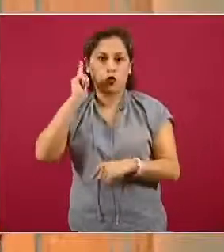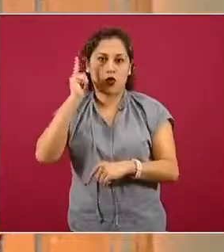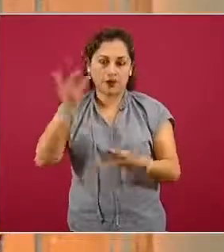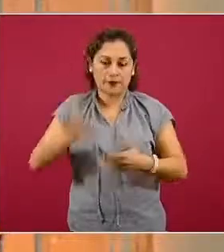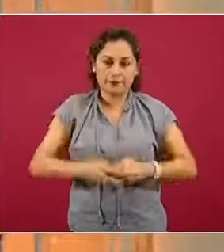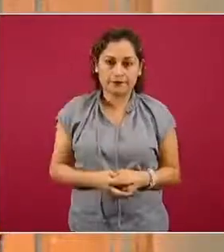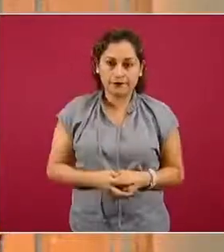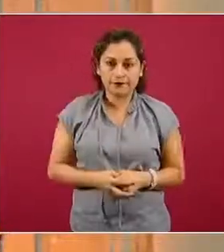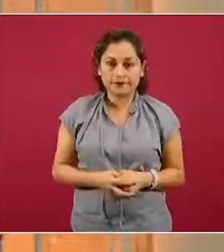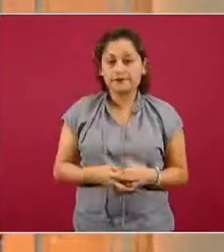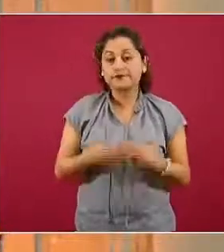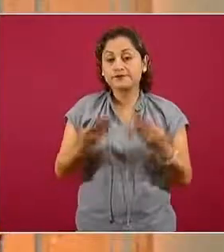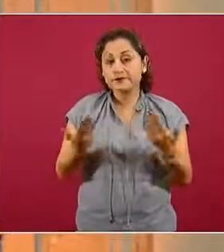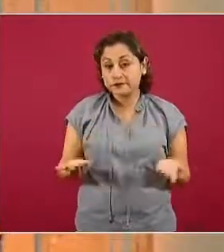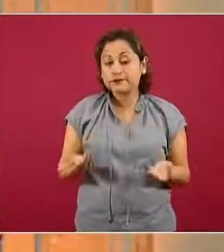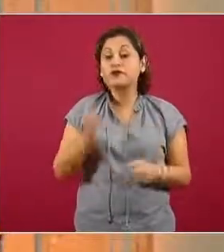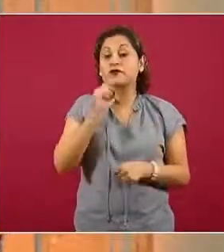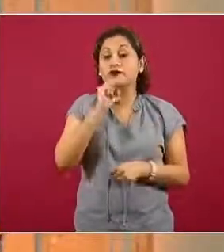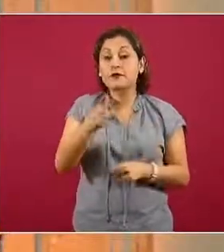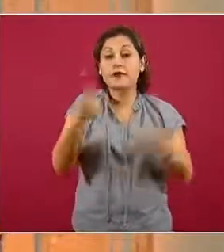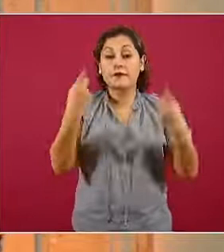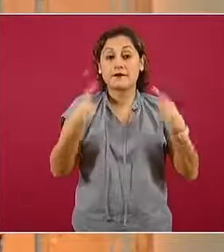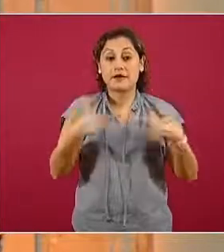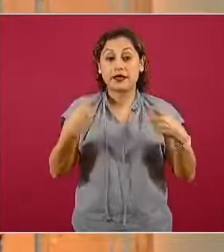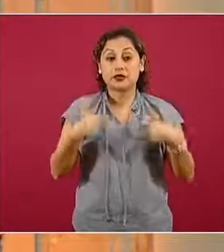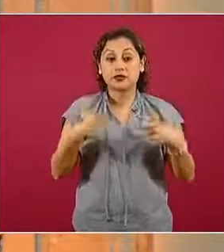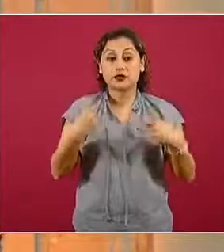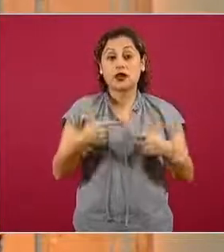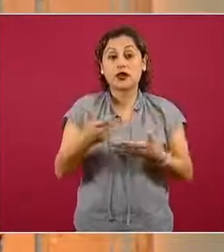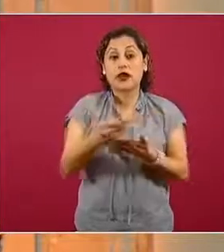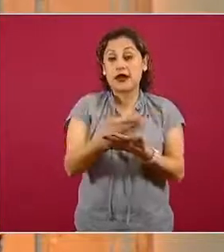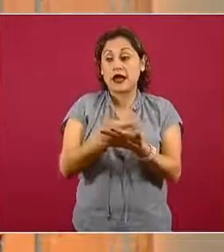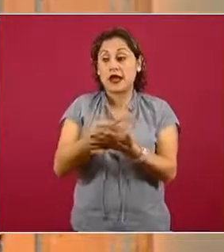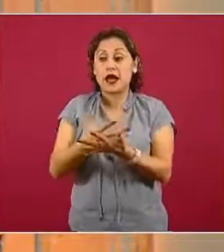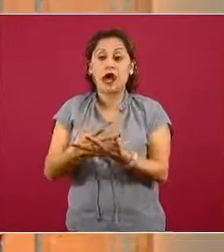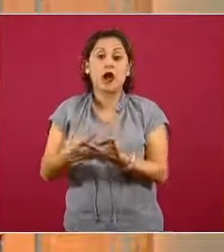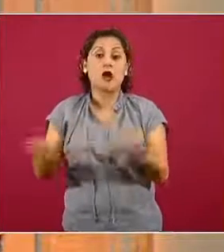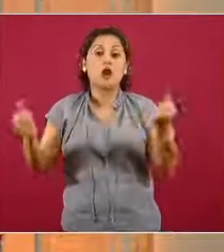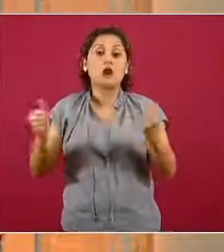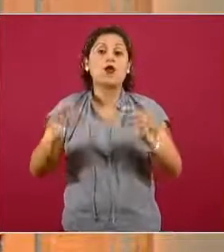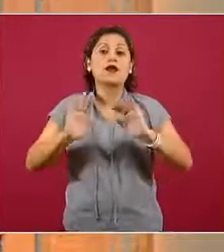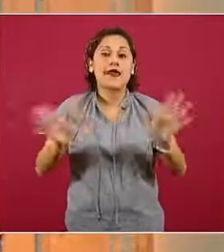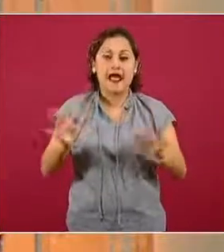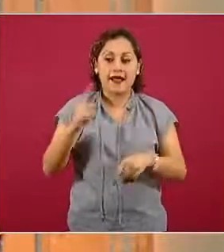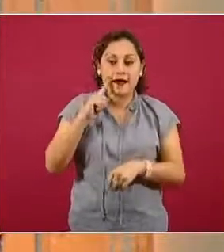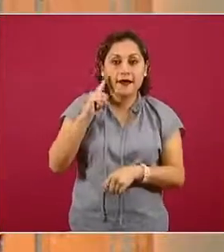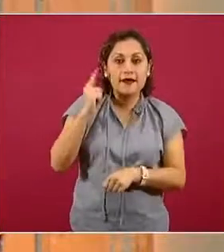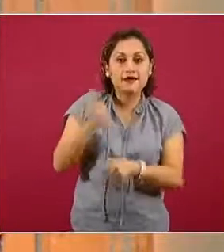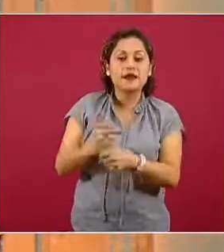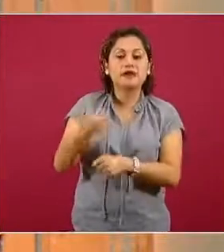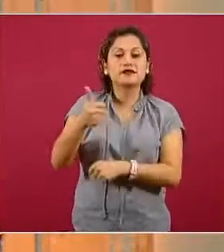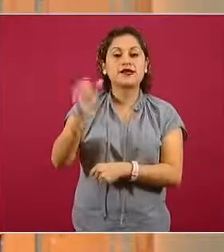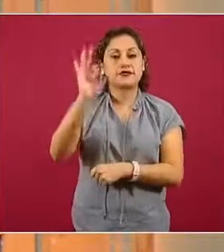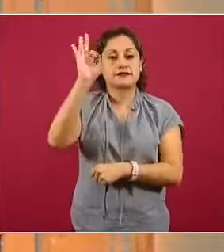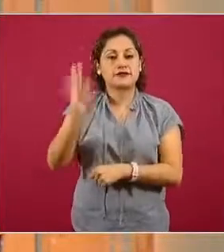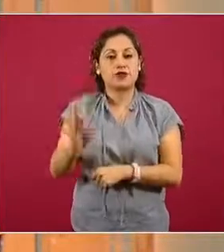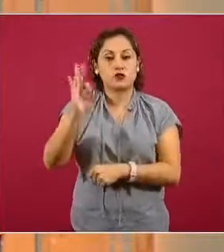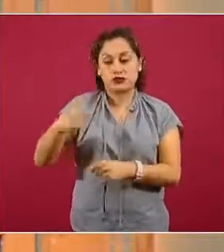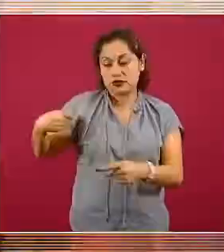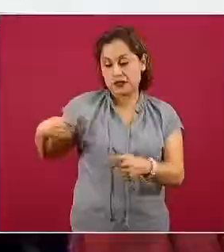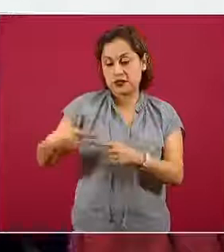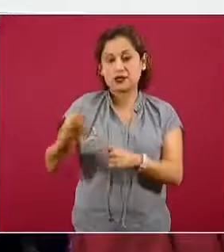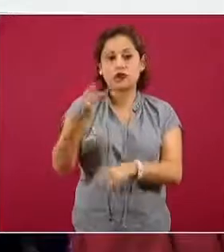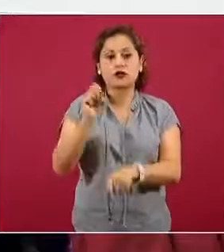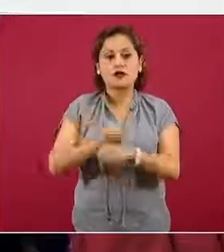también incrementándose las personas recuperadas, más 6% para efectos de las dos últimas semanas, sumando ya